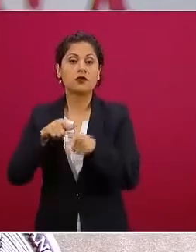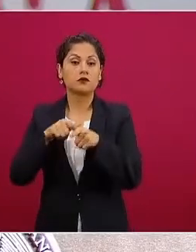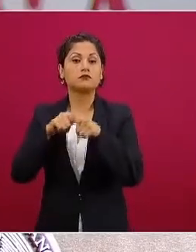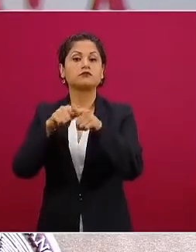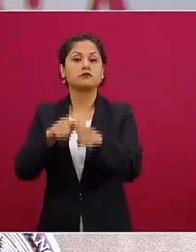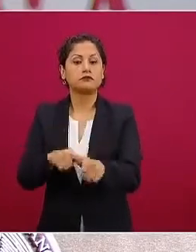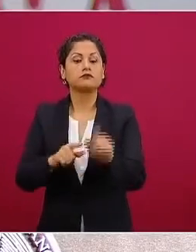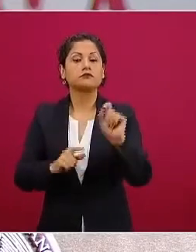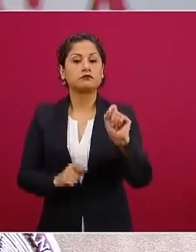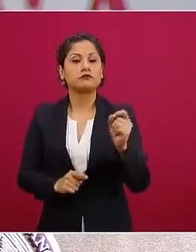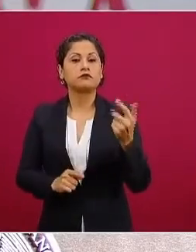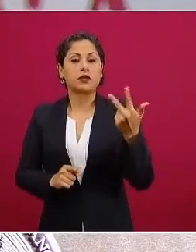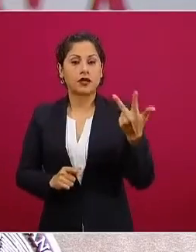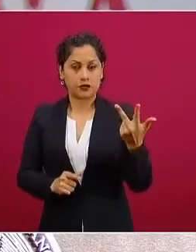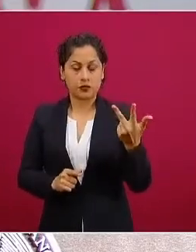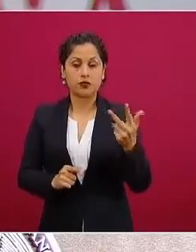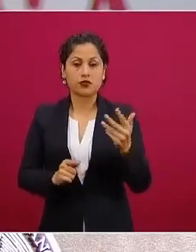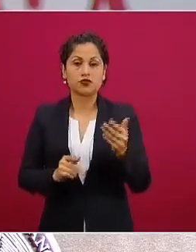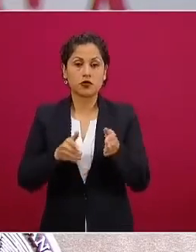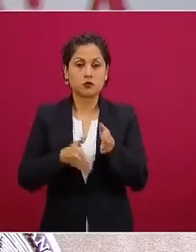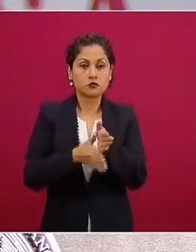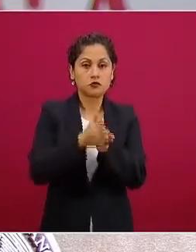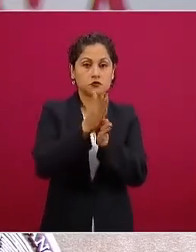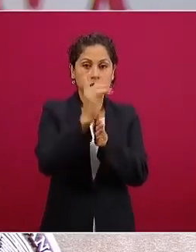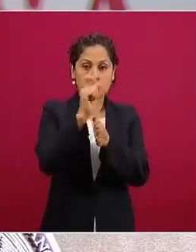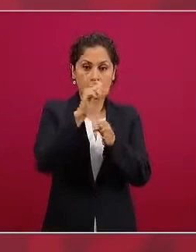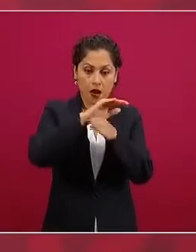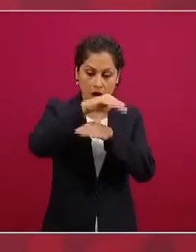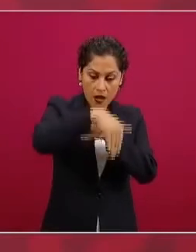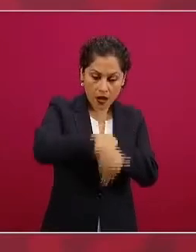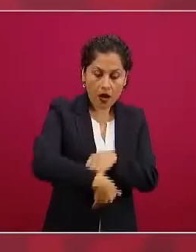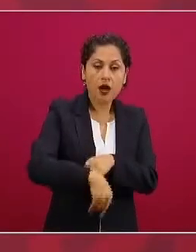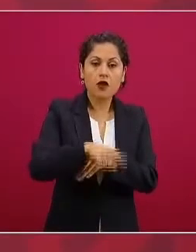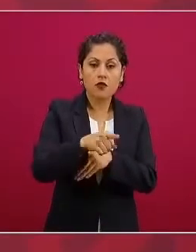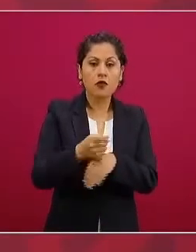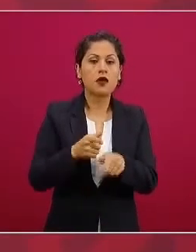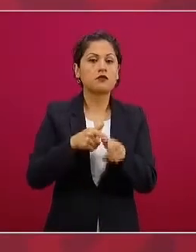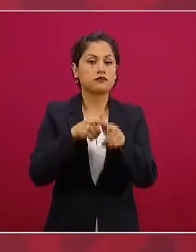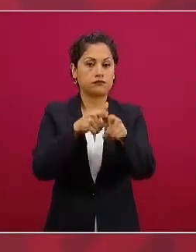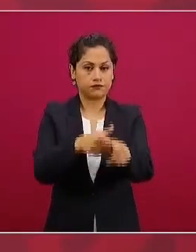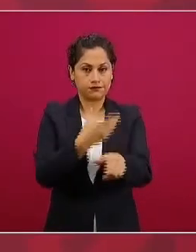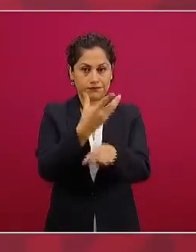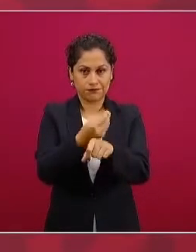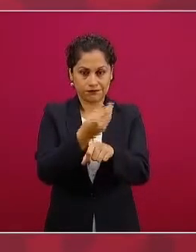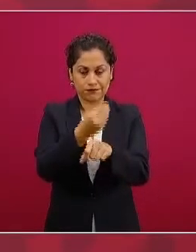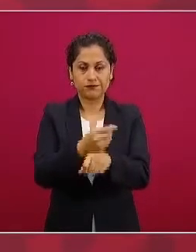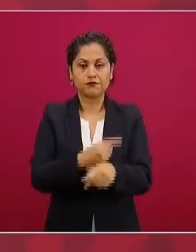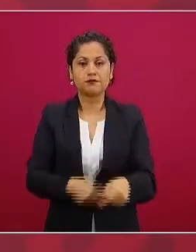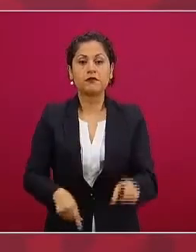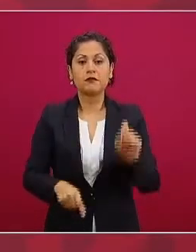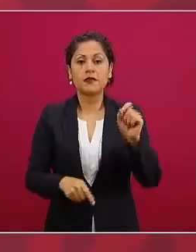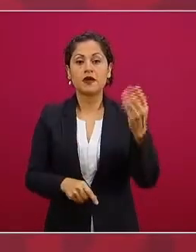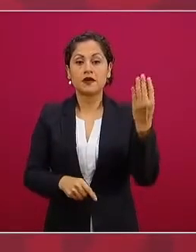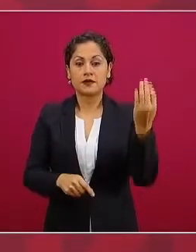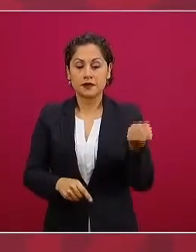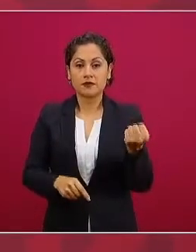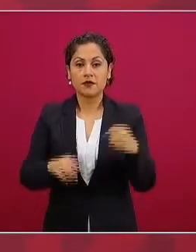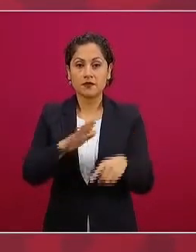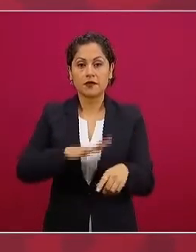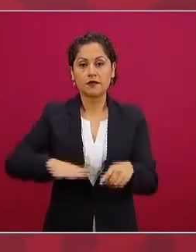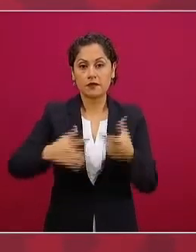terminación de presas y canales. Veintinueve, parque ecológico Lago de Texcoco.